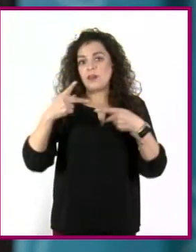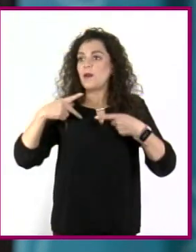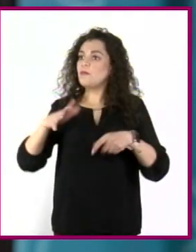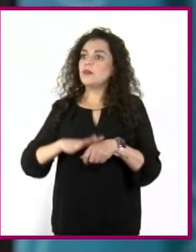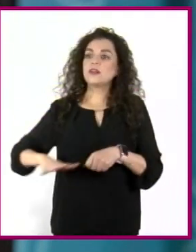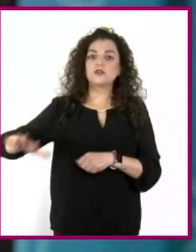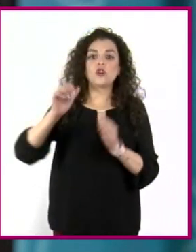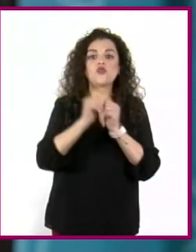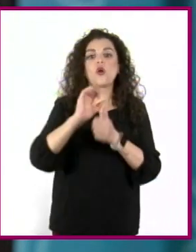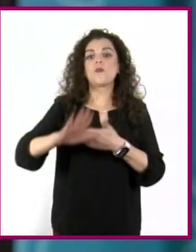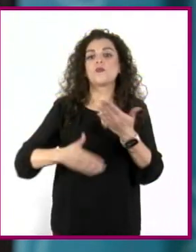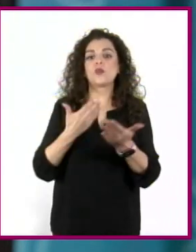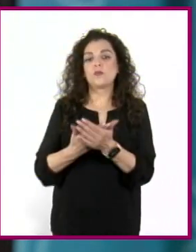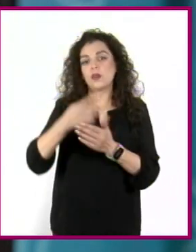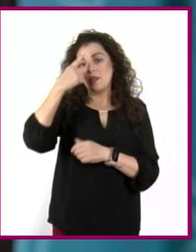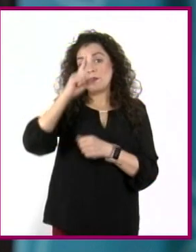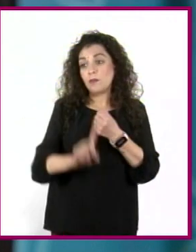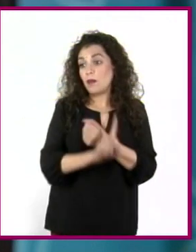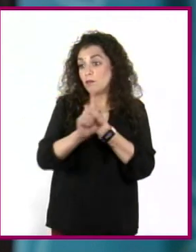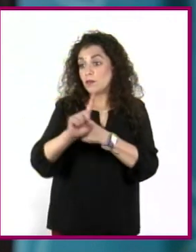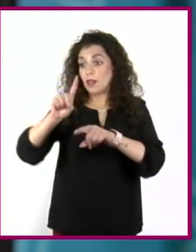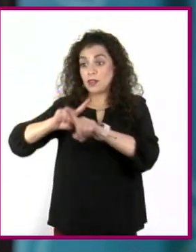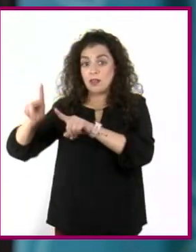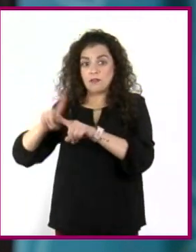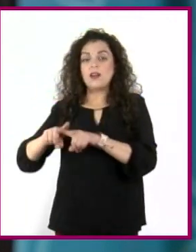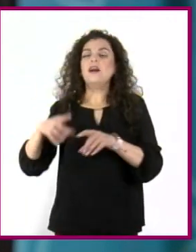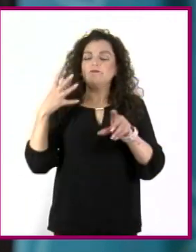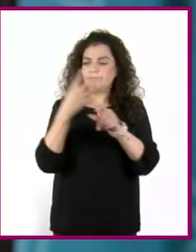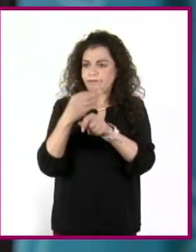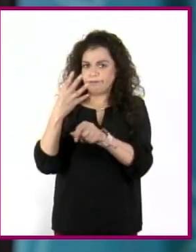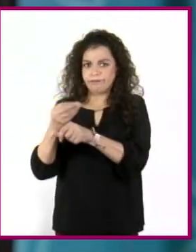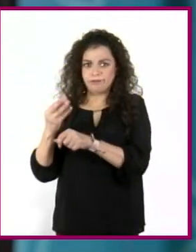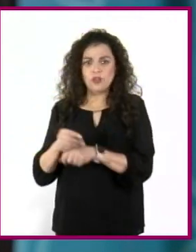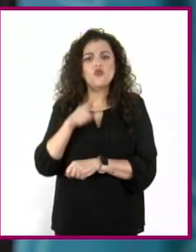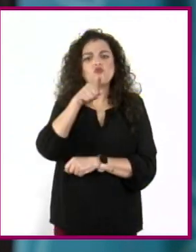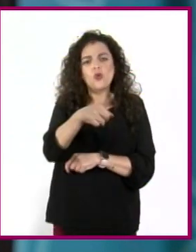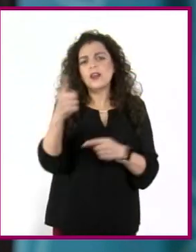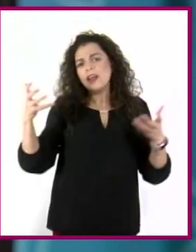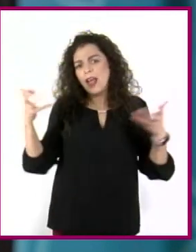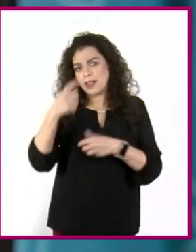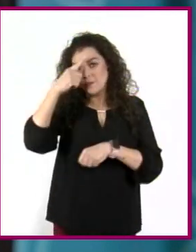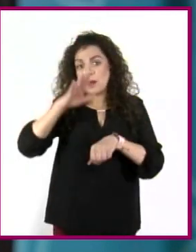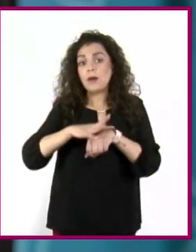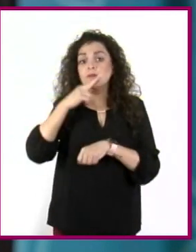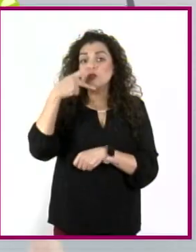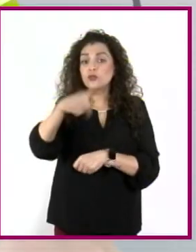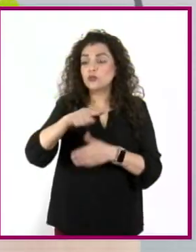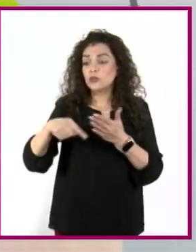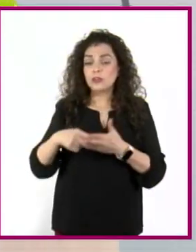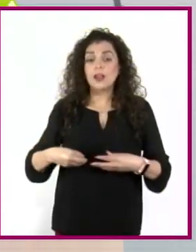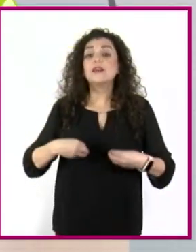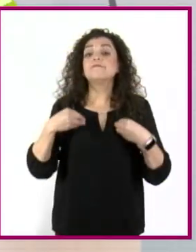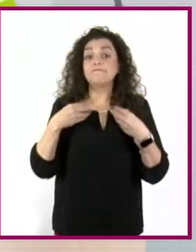propuestas para enfrentar distintas problemáticas. Y tú, joven en TV, ¿qué estás haciendo para mejorar tu comunidad?